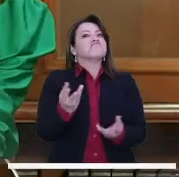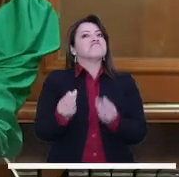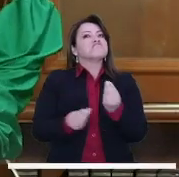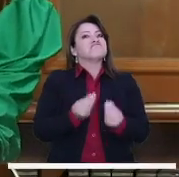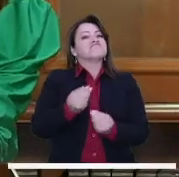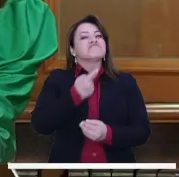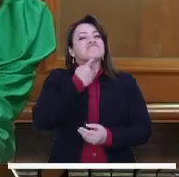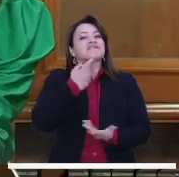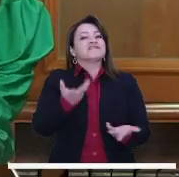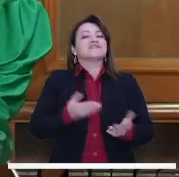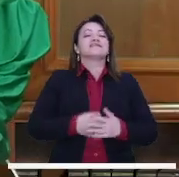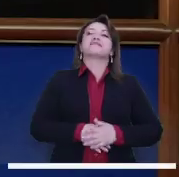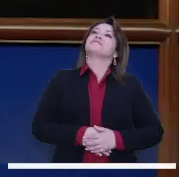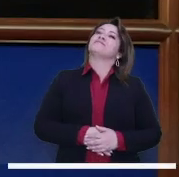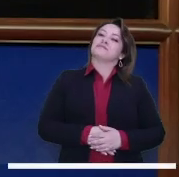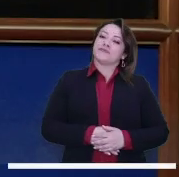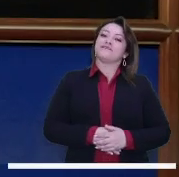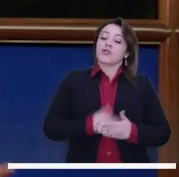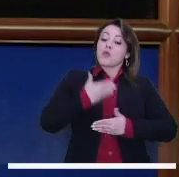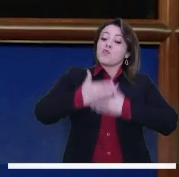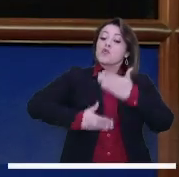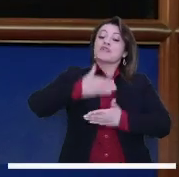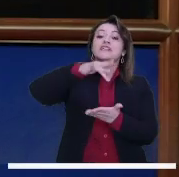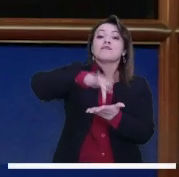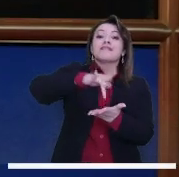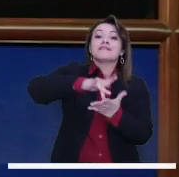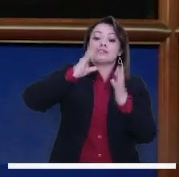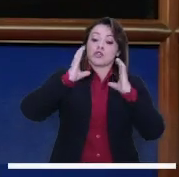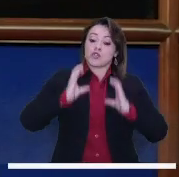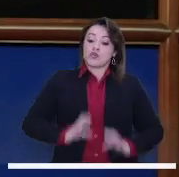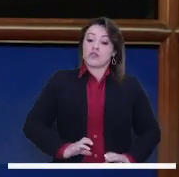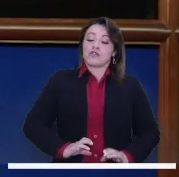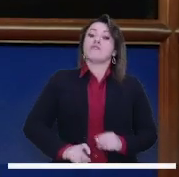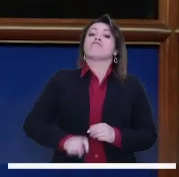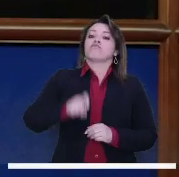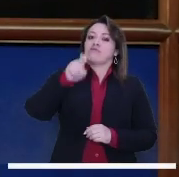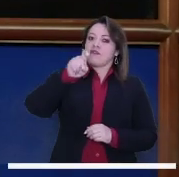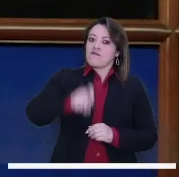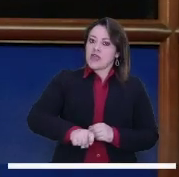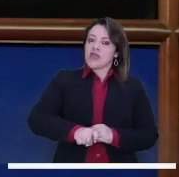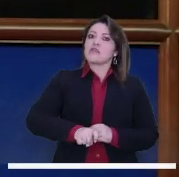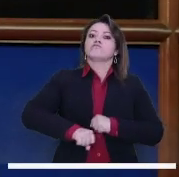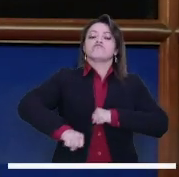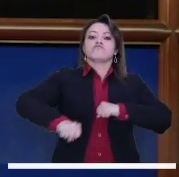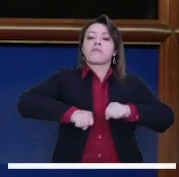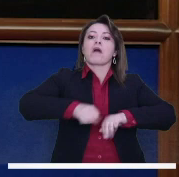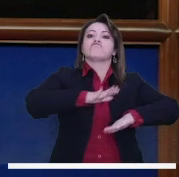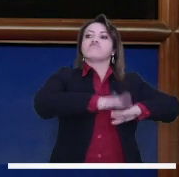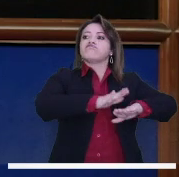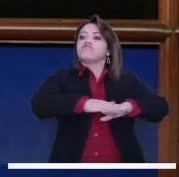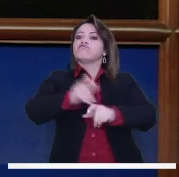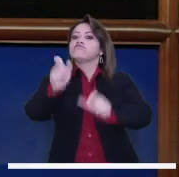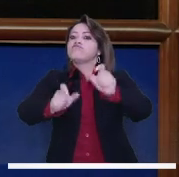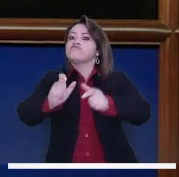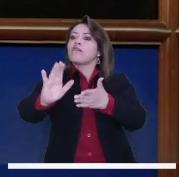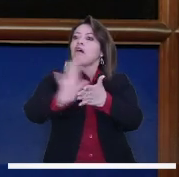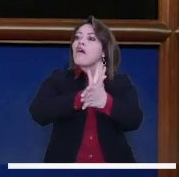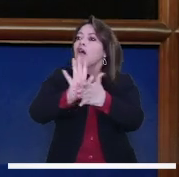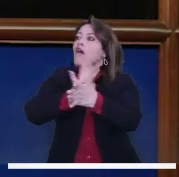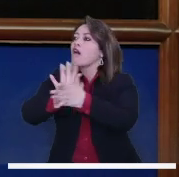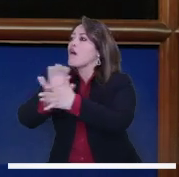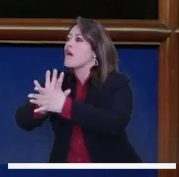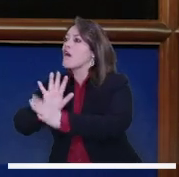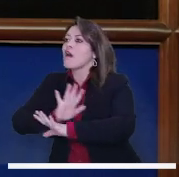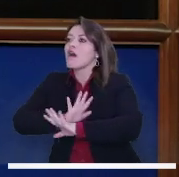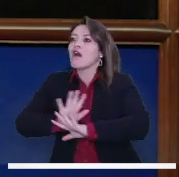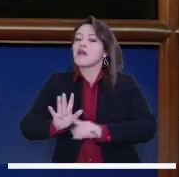que nos deja precisamente nuestra reportera. Mejor dicho, el proceso de participación hay que hacerlo de manera exhaustiva, escuchando, pero